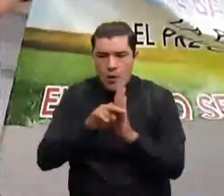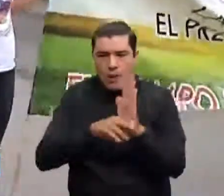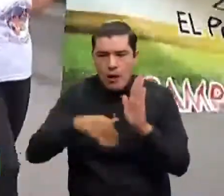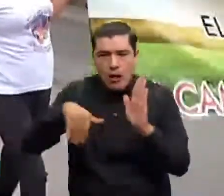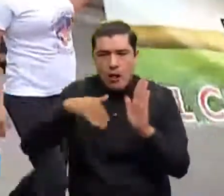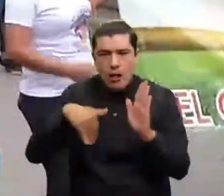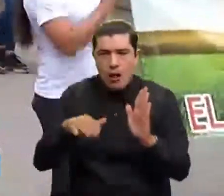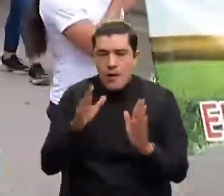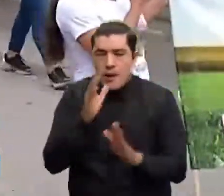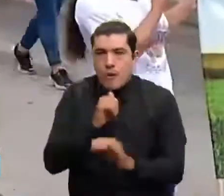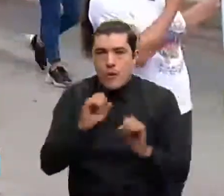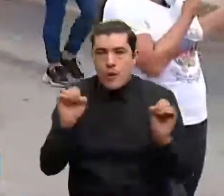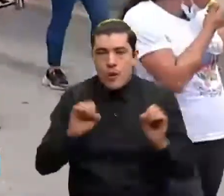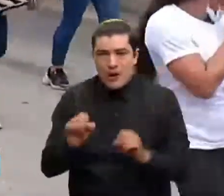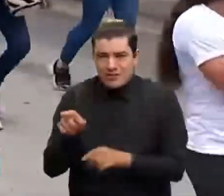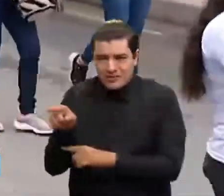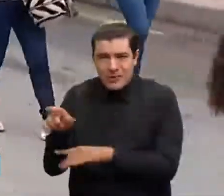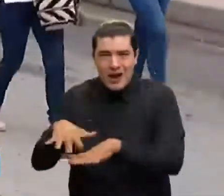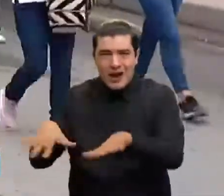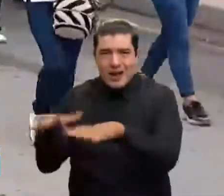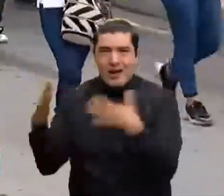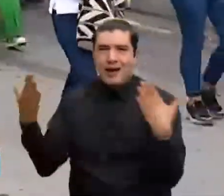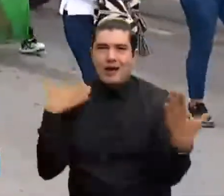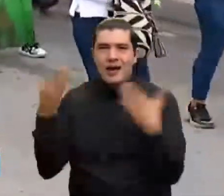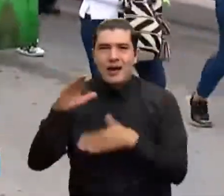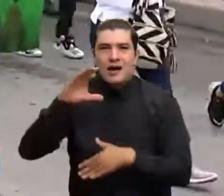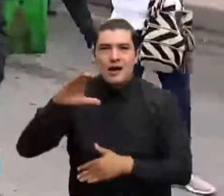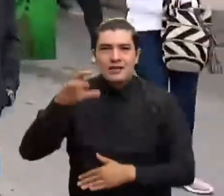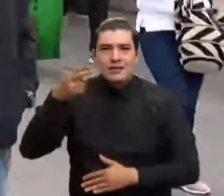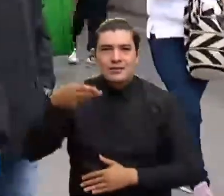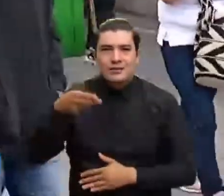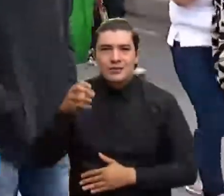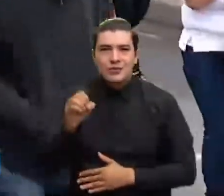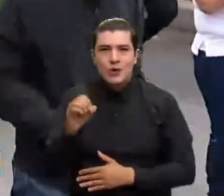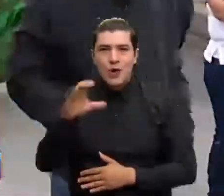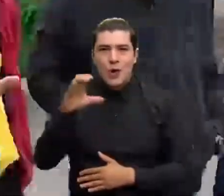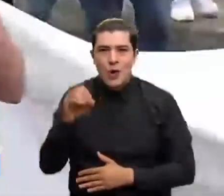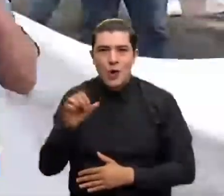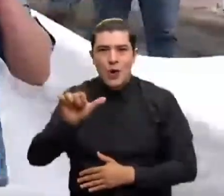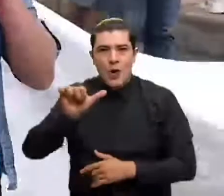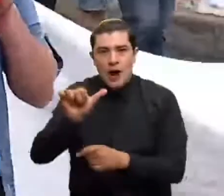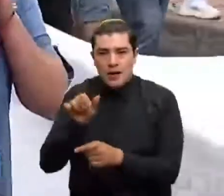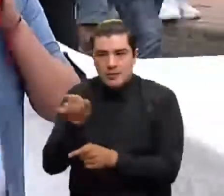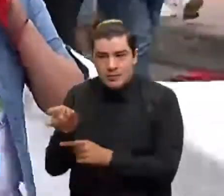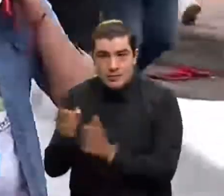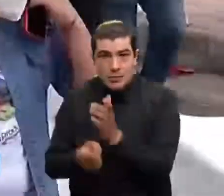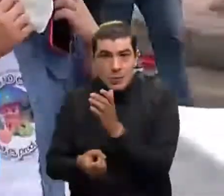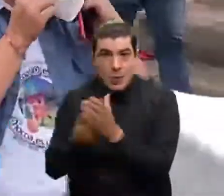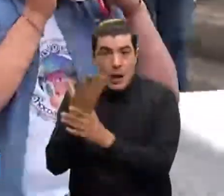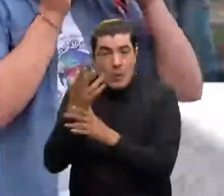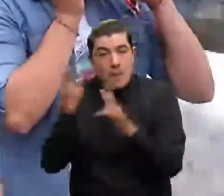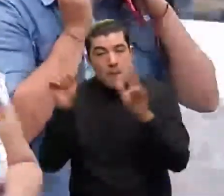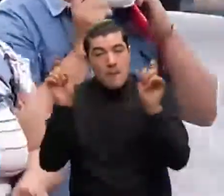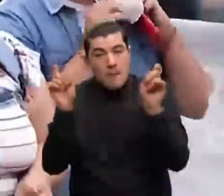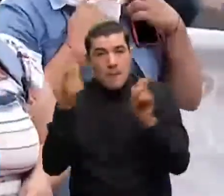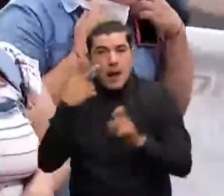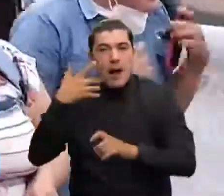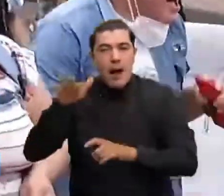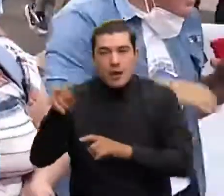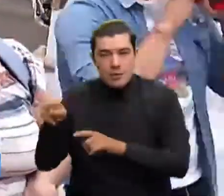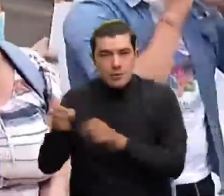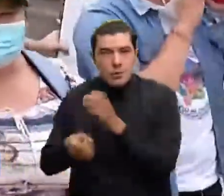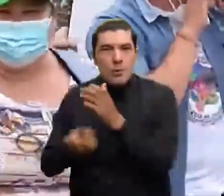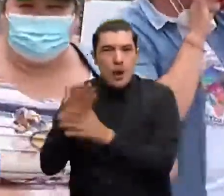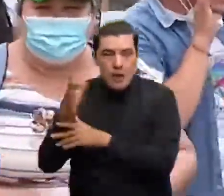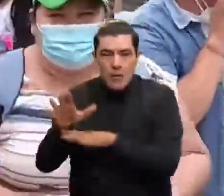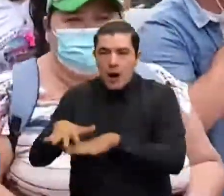donde supuestamente sería reubicado el nuevo relleno sanitario para el área metropolitana